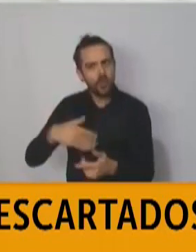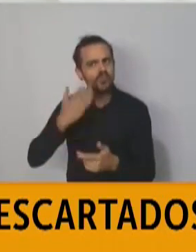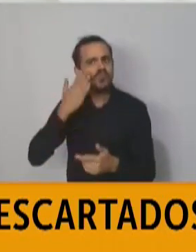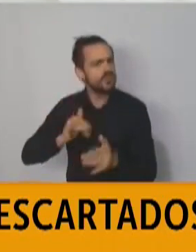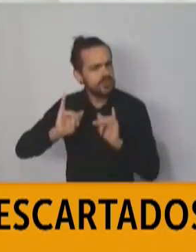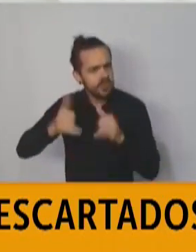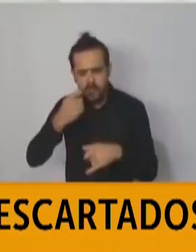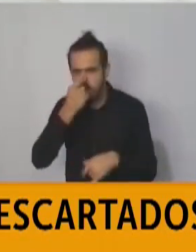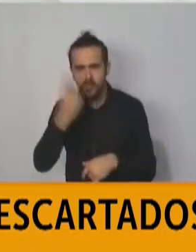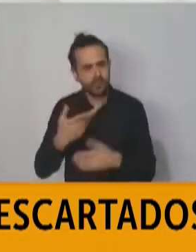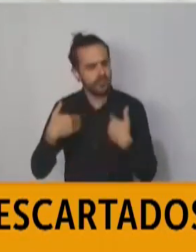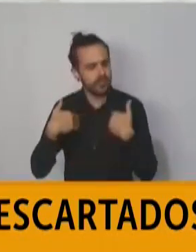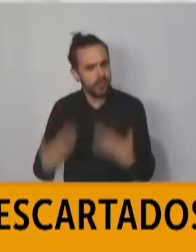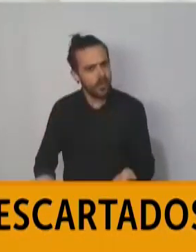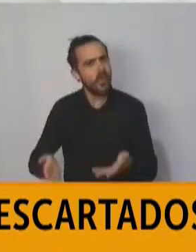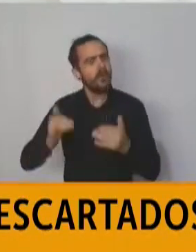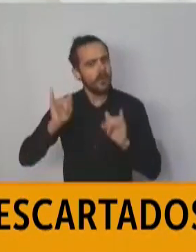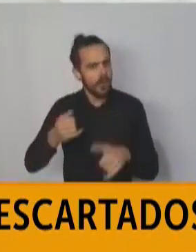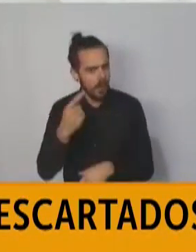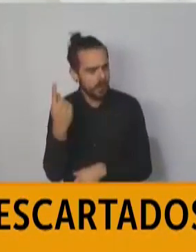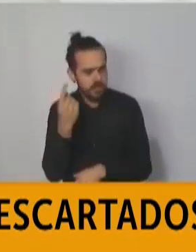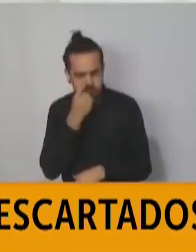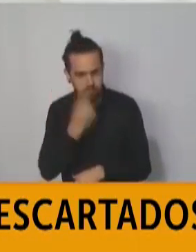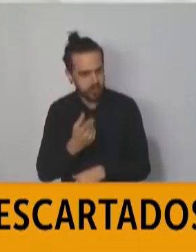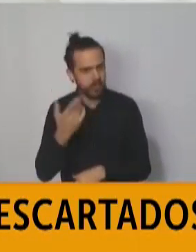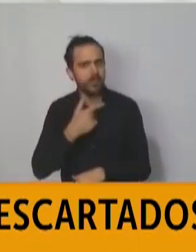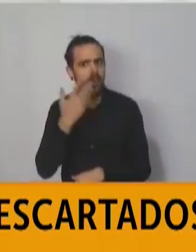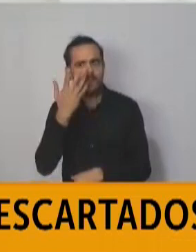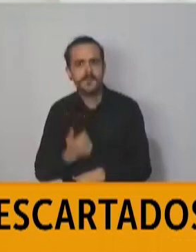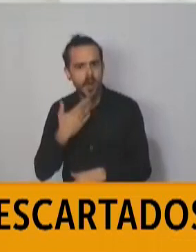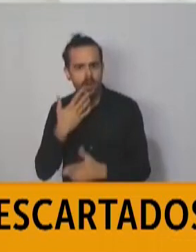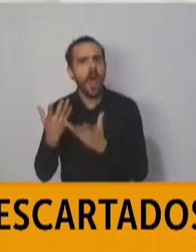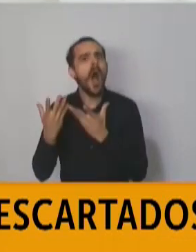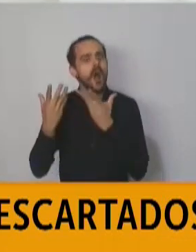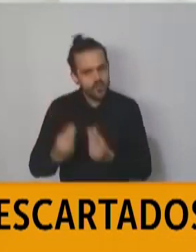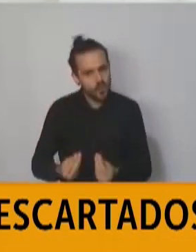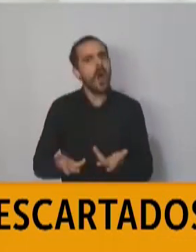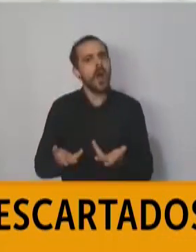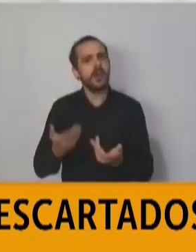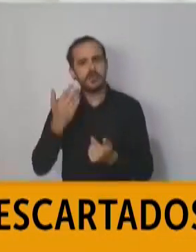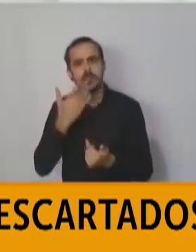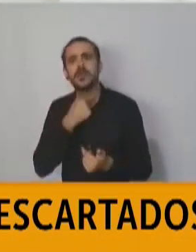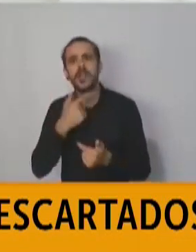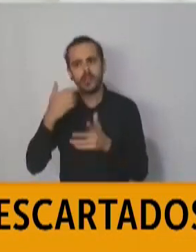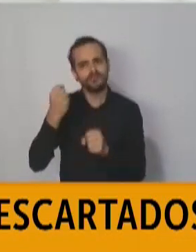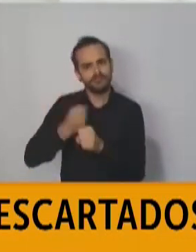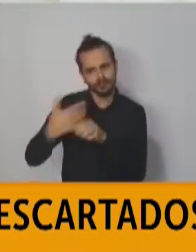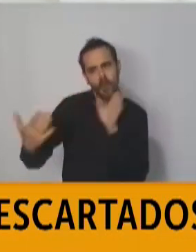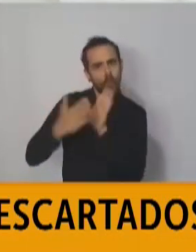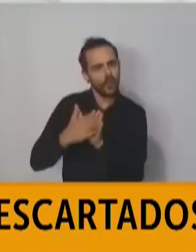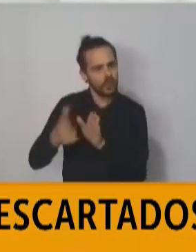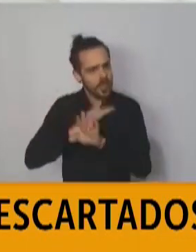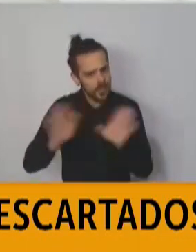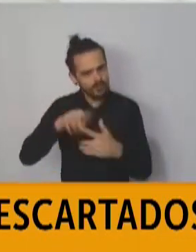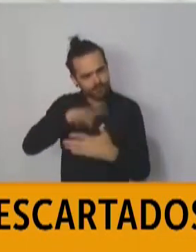predisposición y muy buena voluntad de ayudar y acompañar, ya hemos establecido a partir de este contacto un